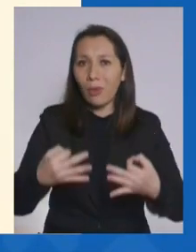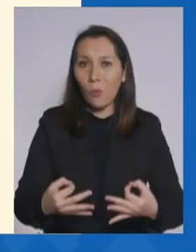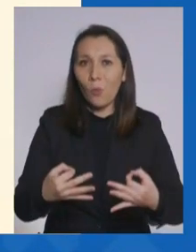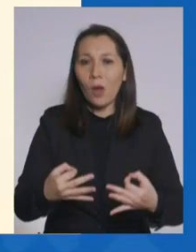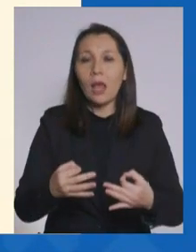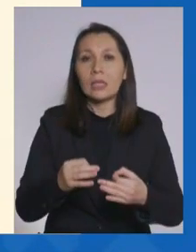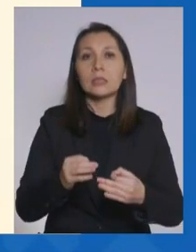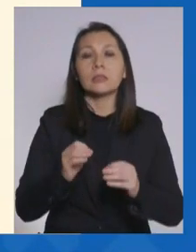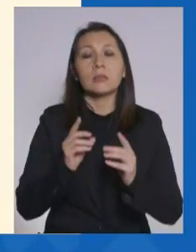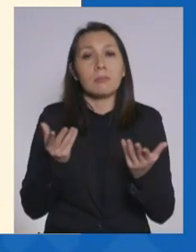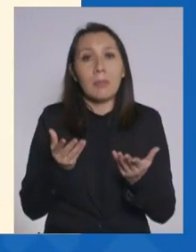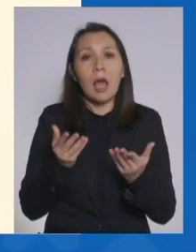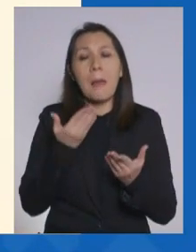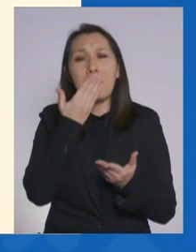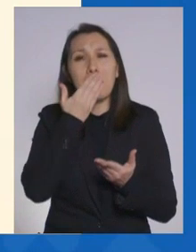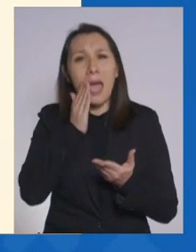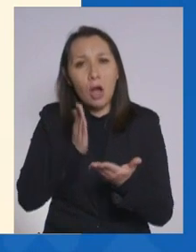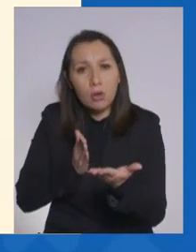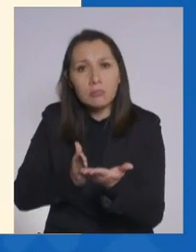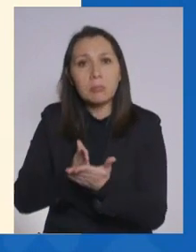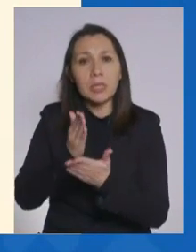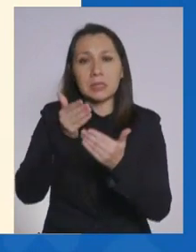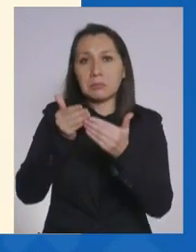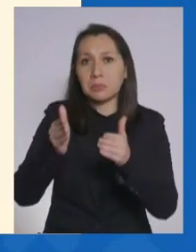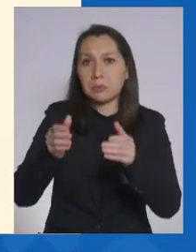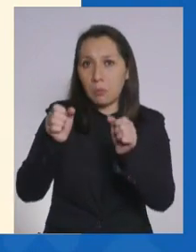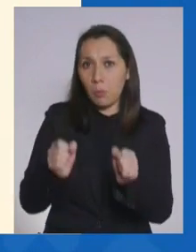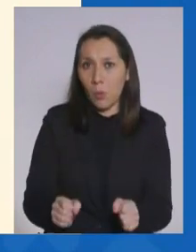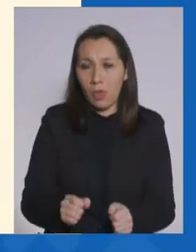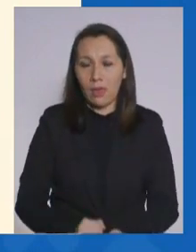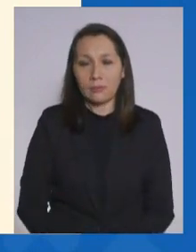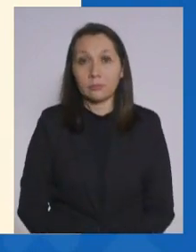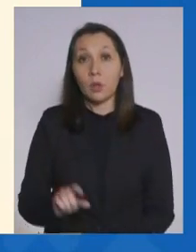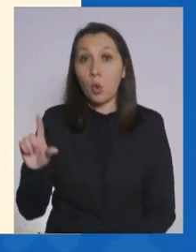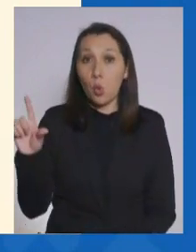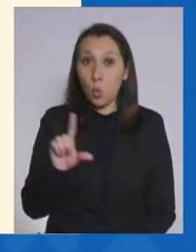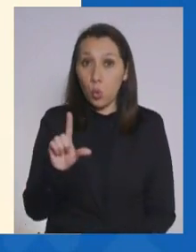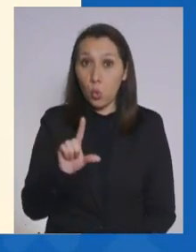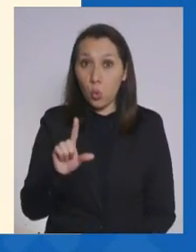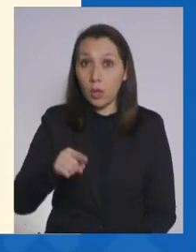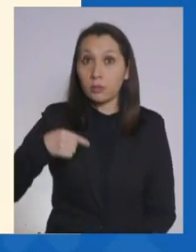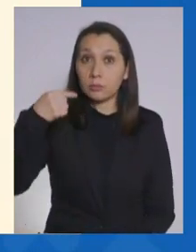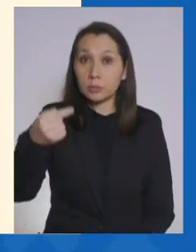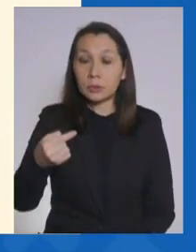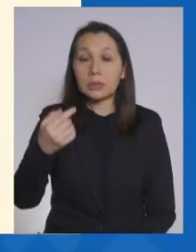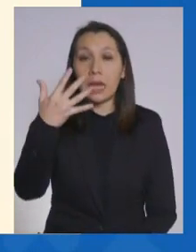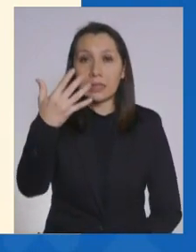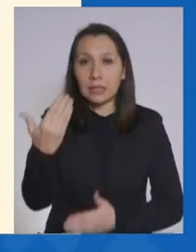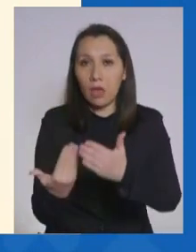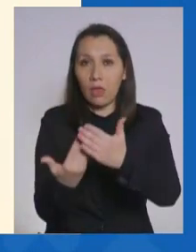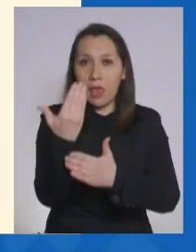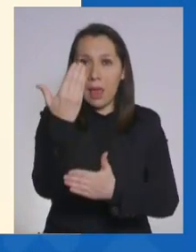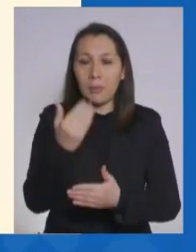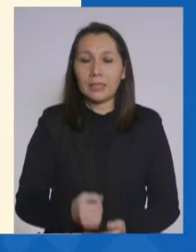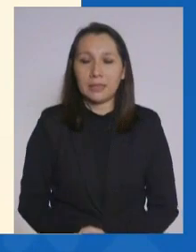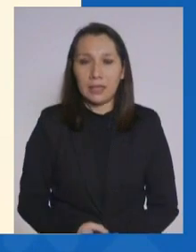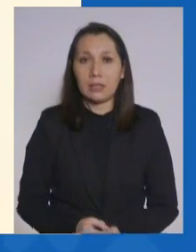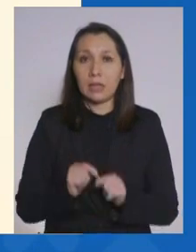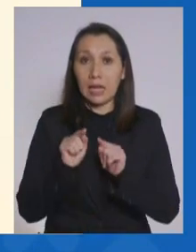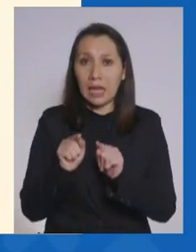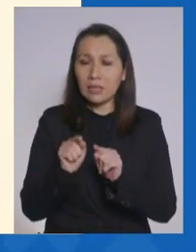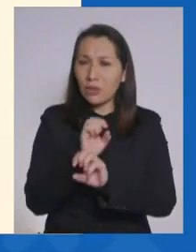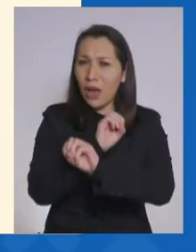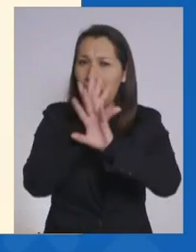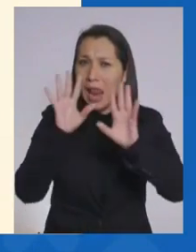para que se implementen de la mejor manera posible. Lunes a las 5 de la mañana, lunes próximo. Eso quiero